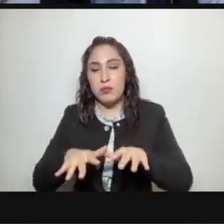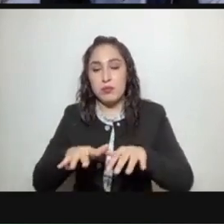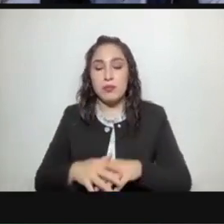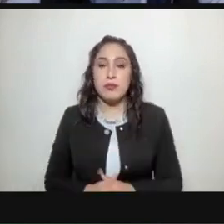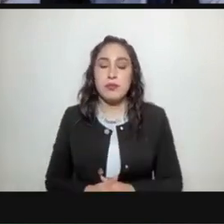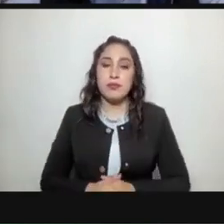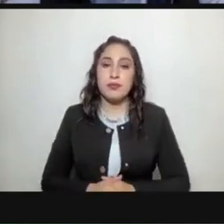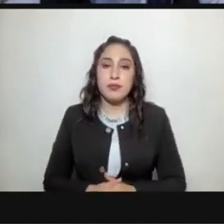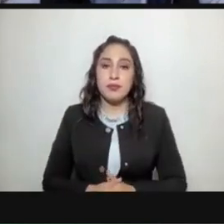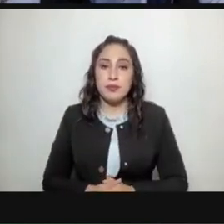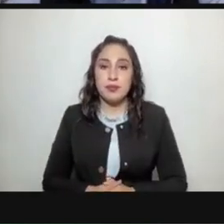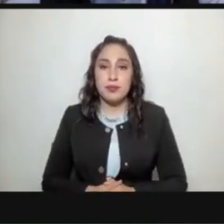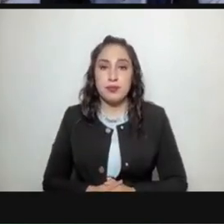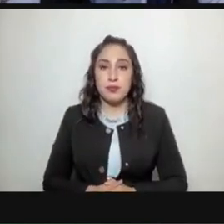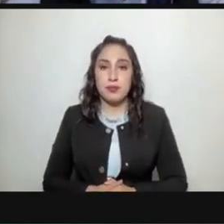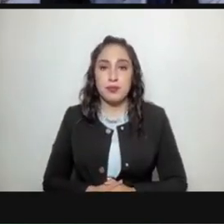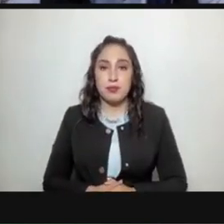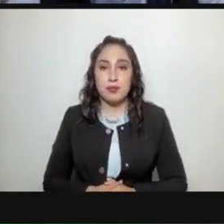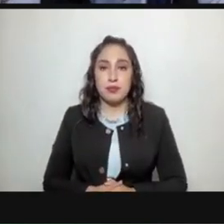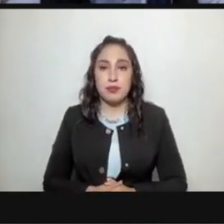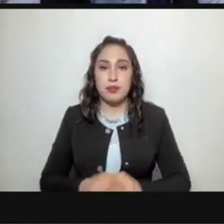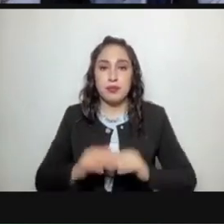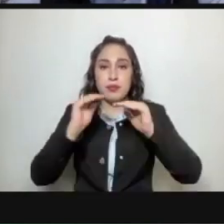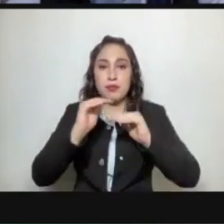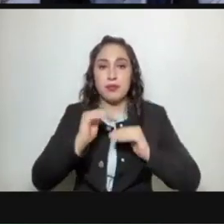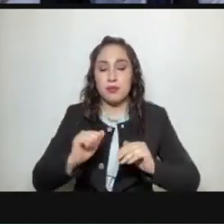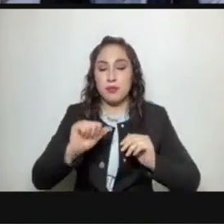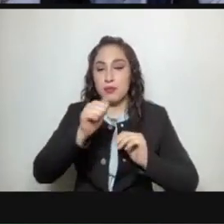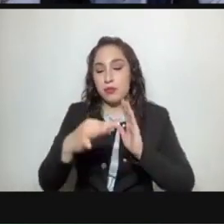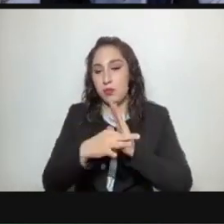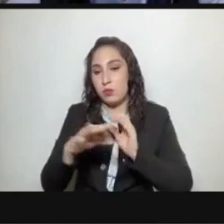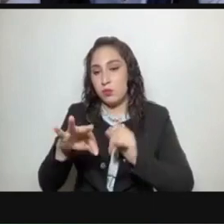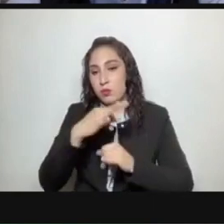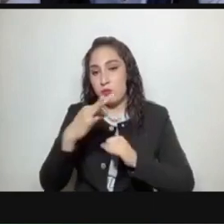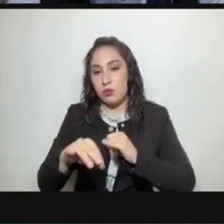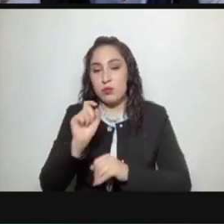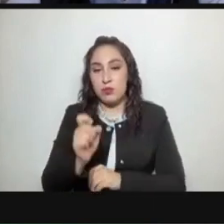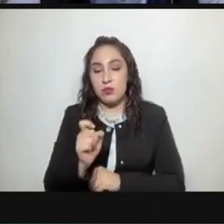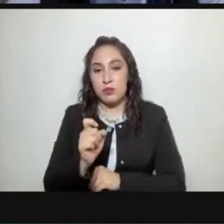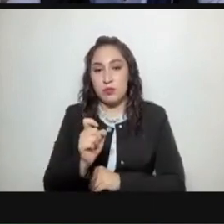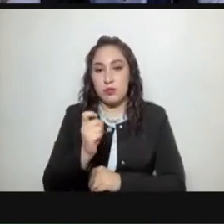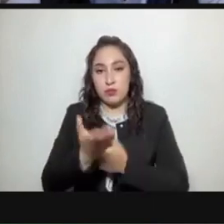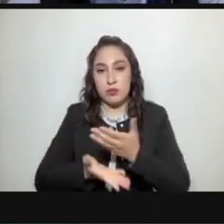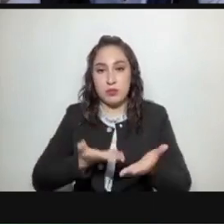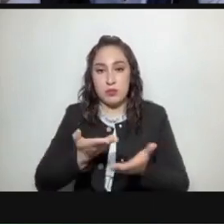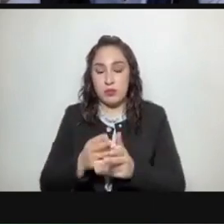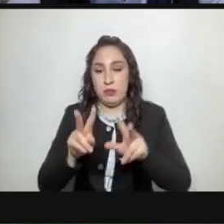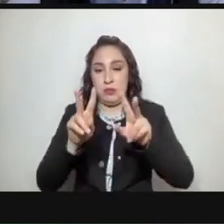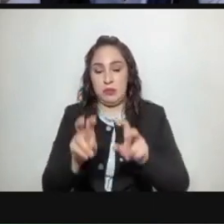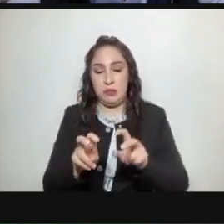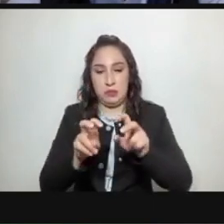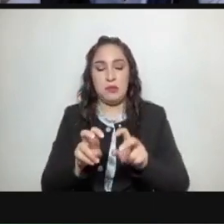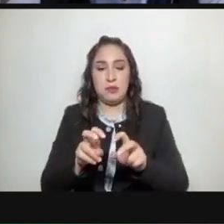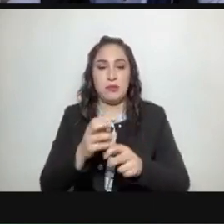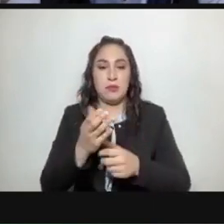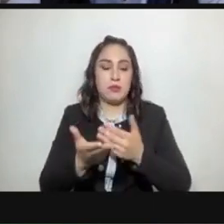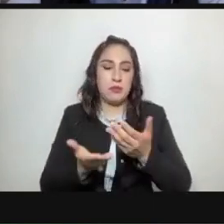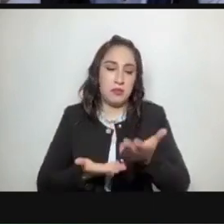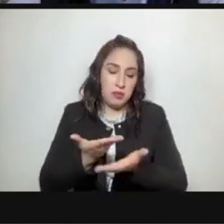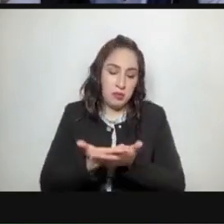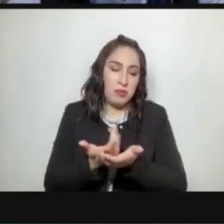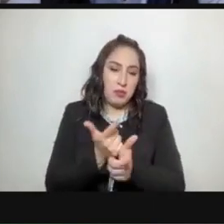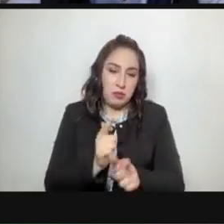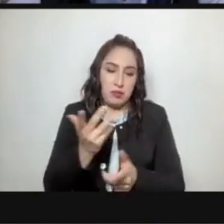el siguiente punto en el orden del día es el denominado asuntos generales si alguna diputada o